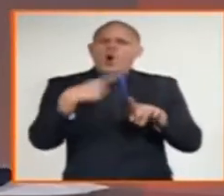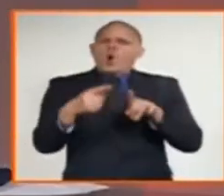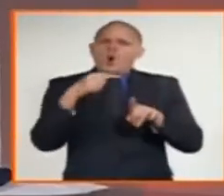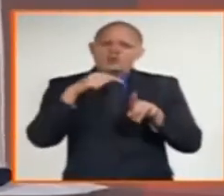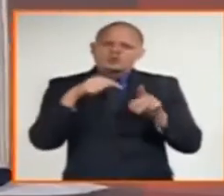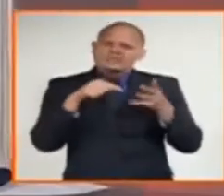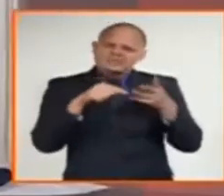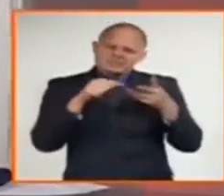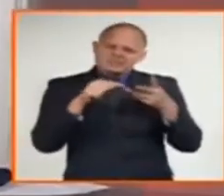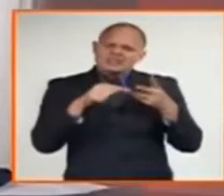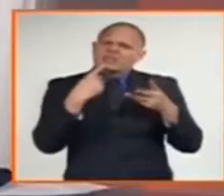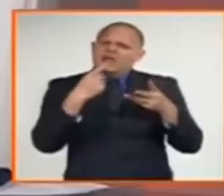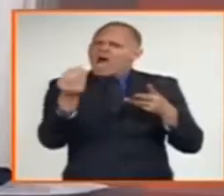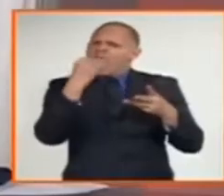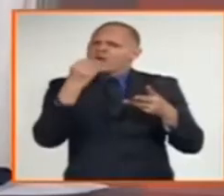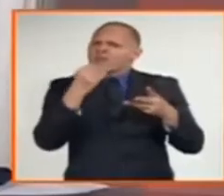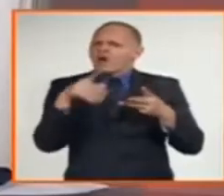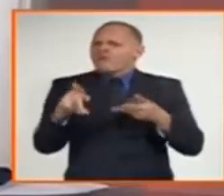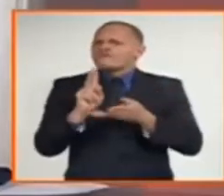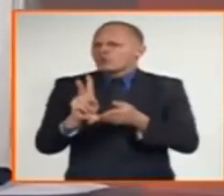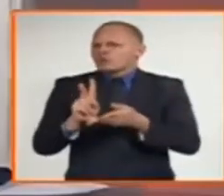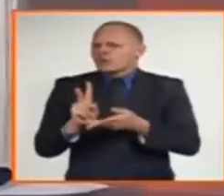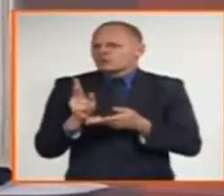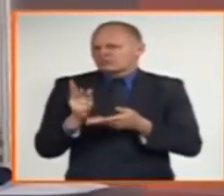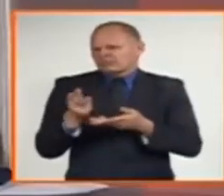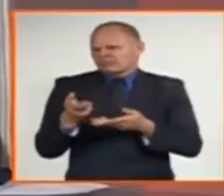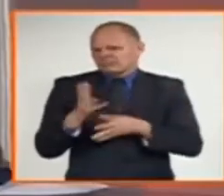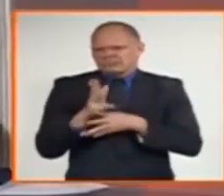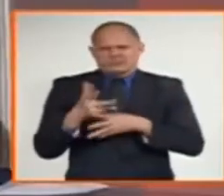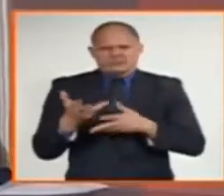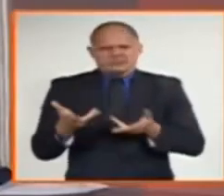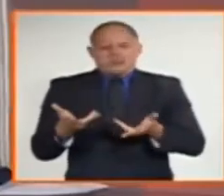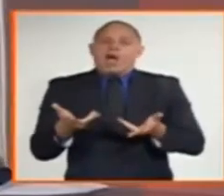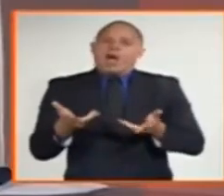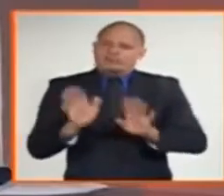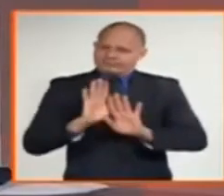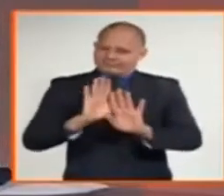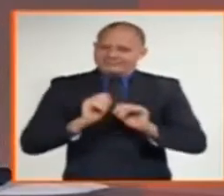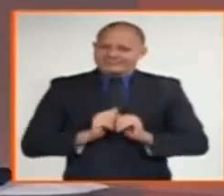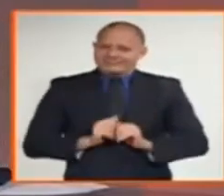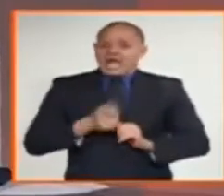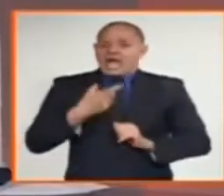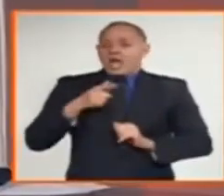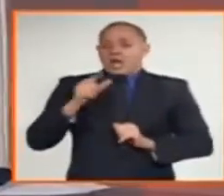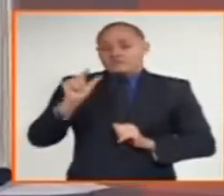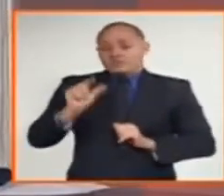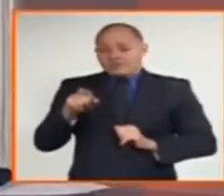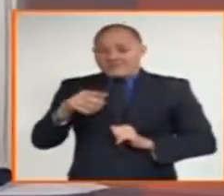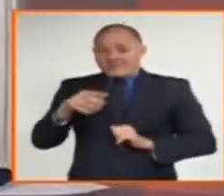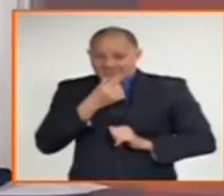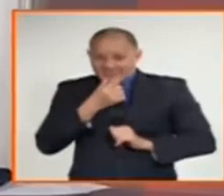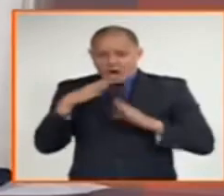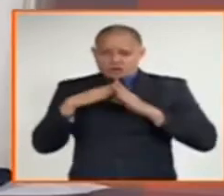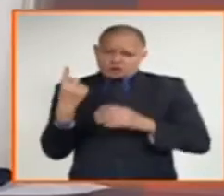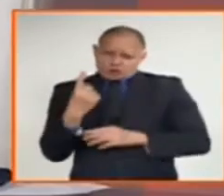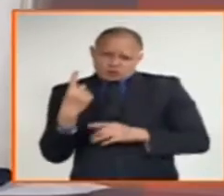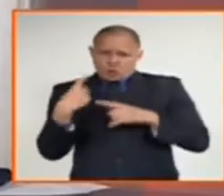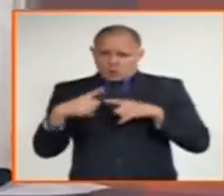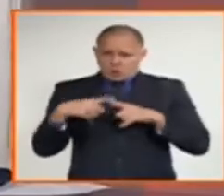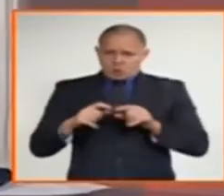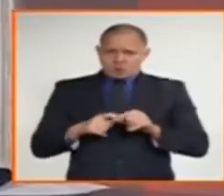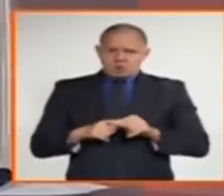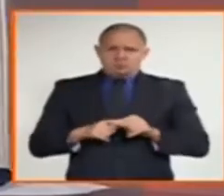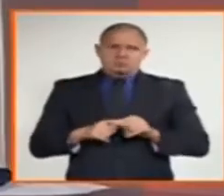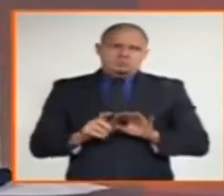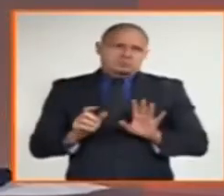Es la posibilidad que permite que el adulto mayor se vea beneficiado con cuidados y atenciones a